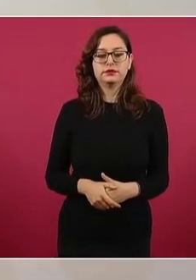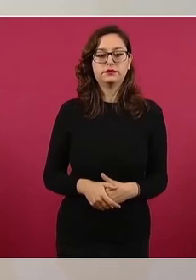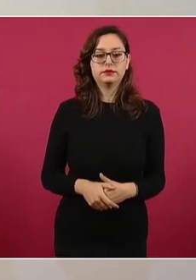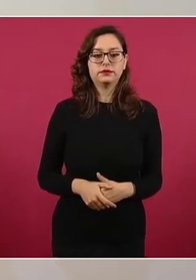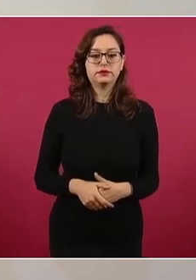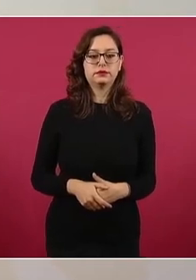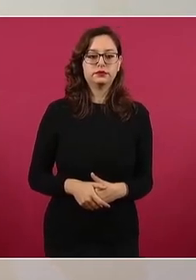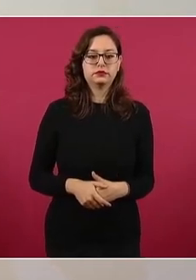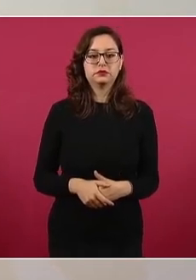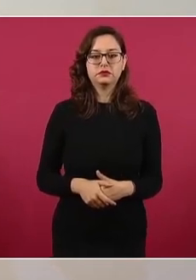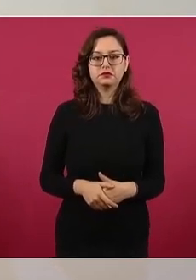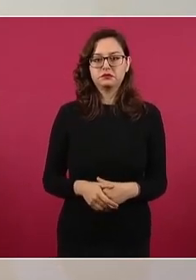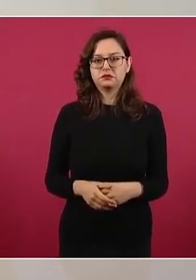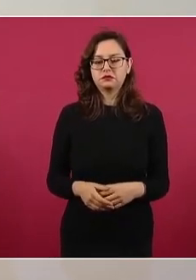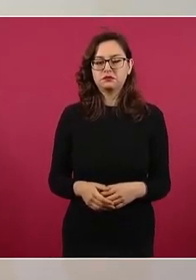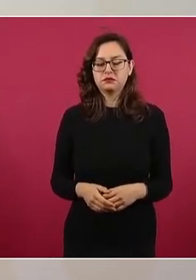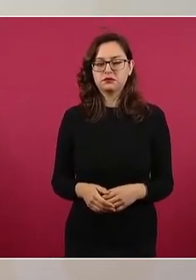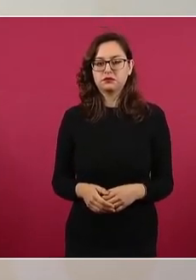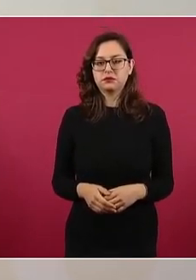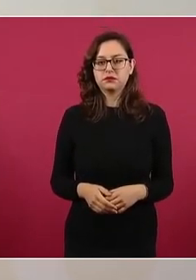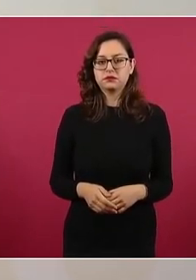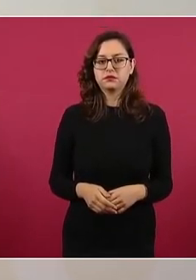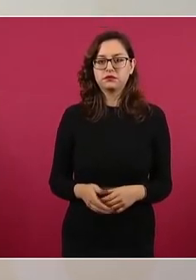que no haya injerencia de nadie